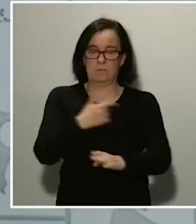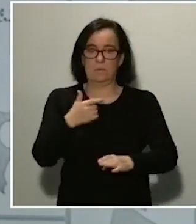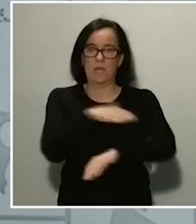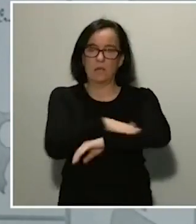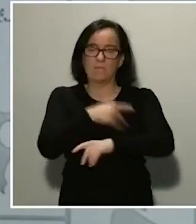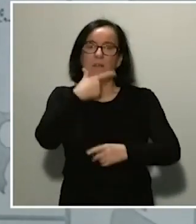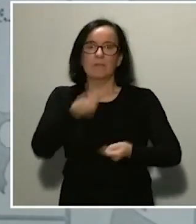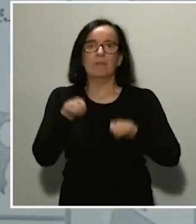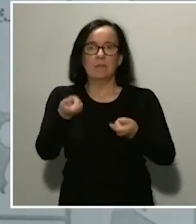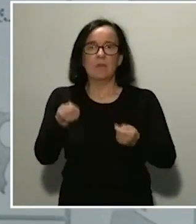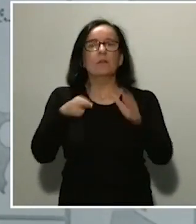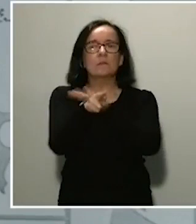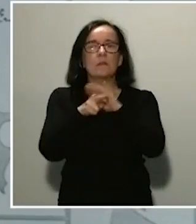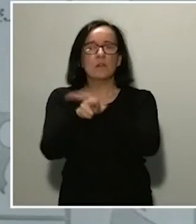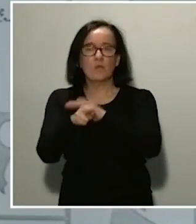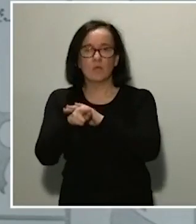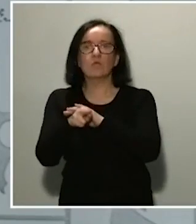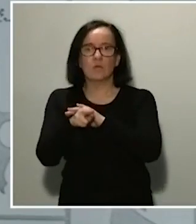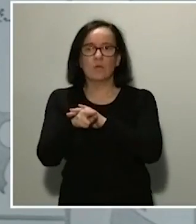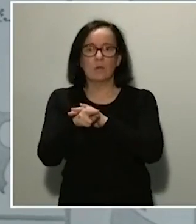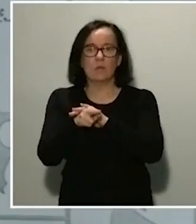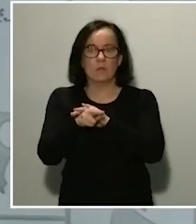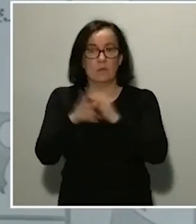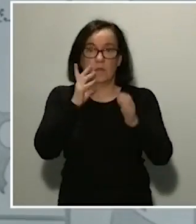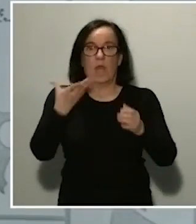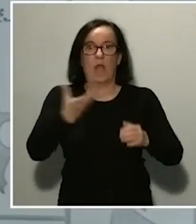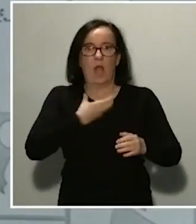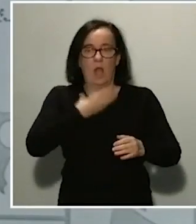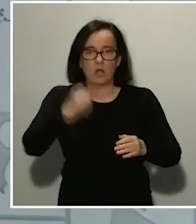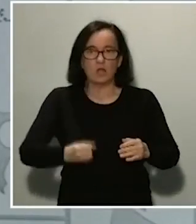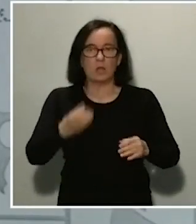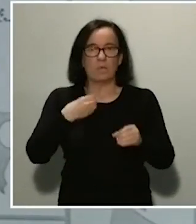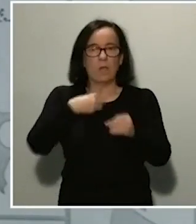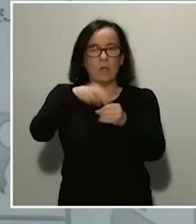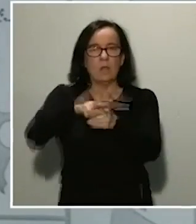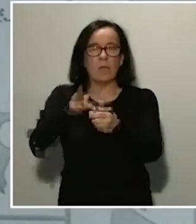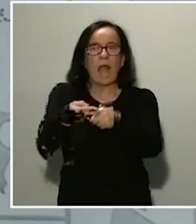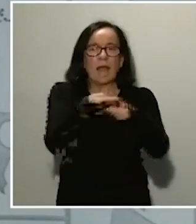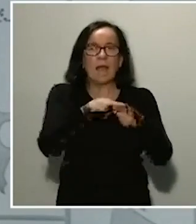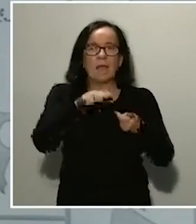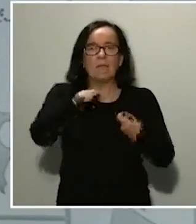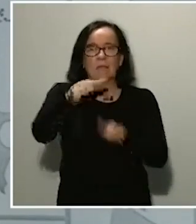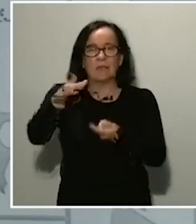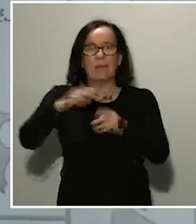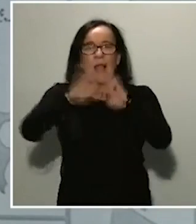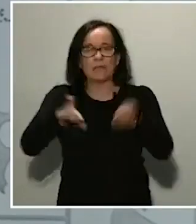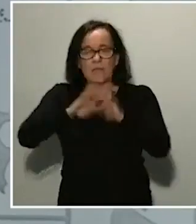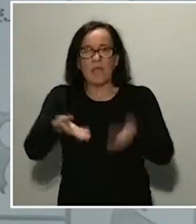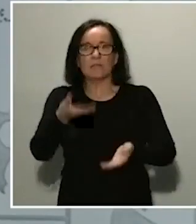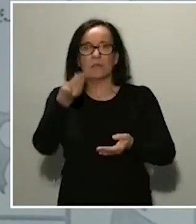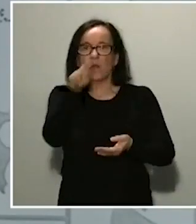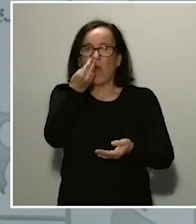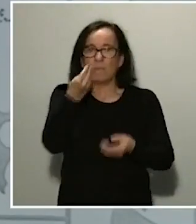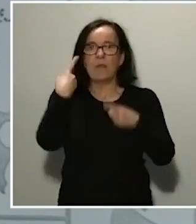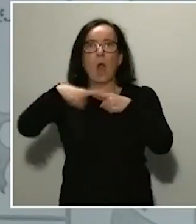recursos a los entes locales, a los ayuntamientos, a los municipios, para dar a domicilio de comida, productos de primera